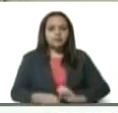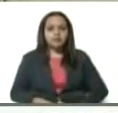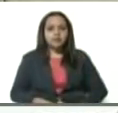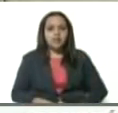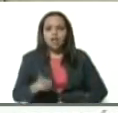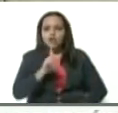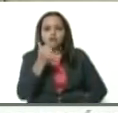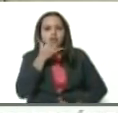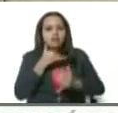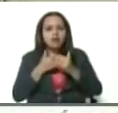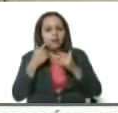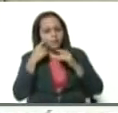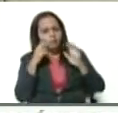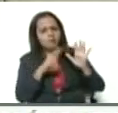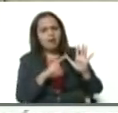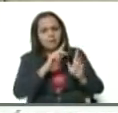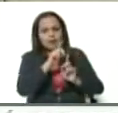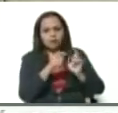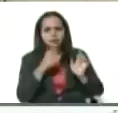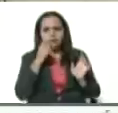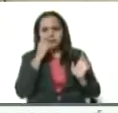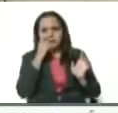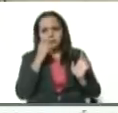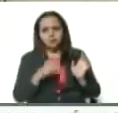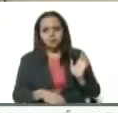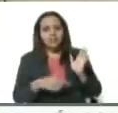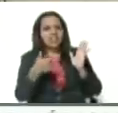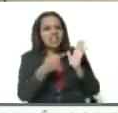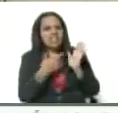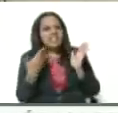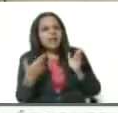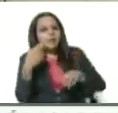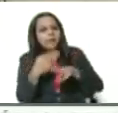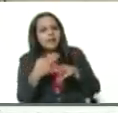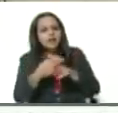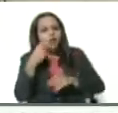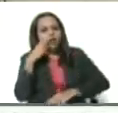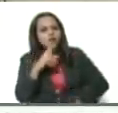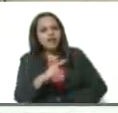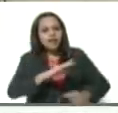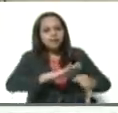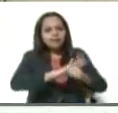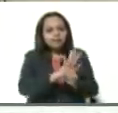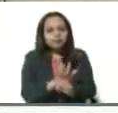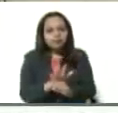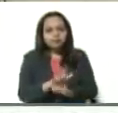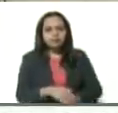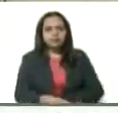Miren la pregunta. ¿Qué riesgo le ves a una infección por el coronavirus?